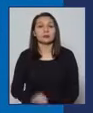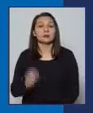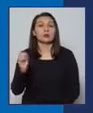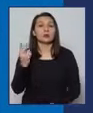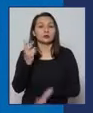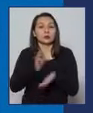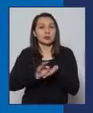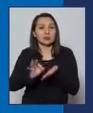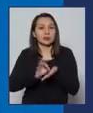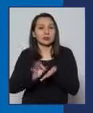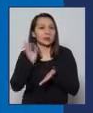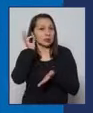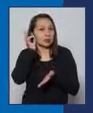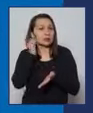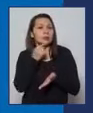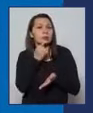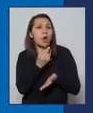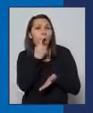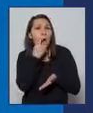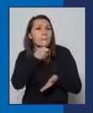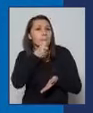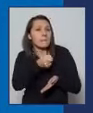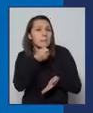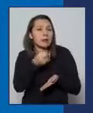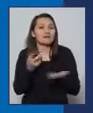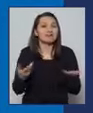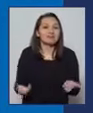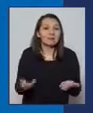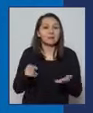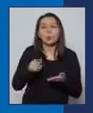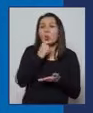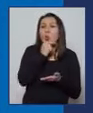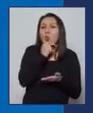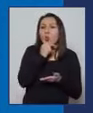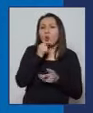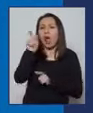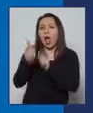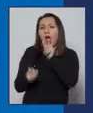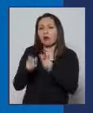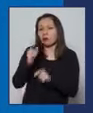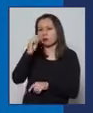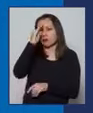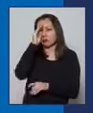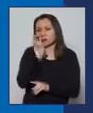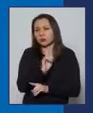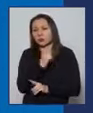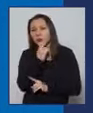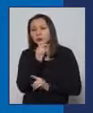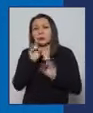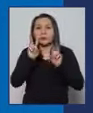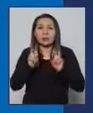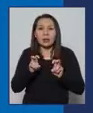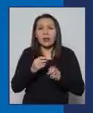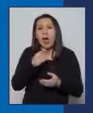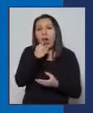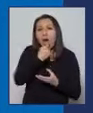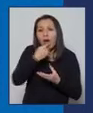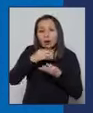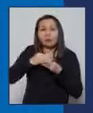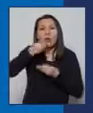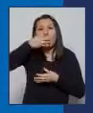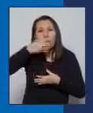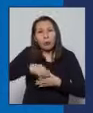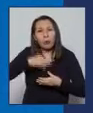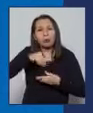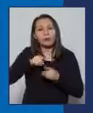Subsecretaria, muy buenos días. Hay médicos y expertos que dudan de la confiabilidad de la toma de muestra a través de la saliva, como se va a